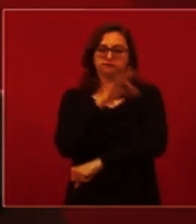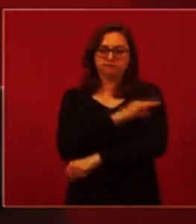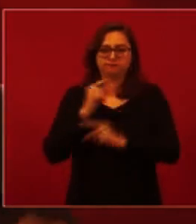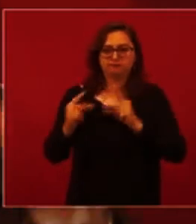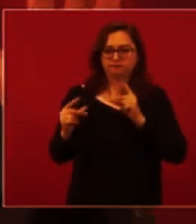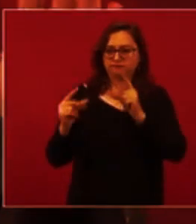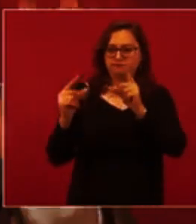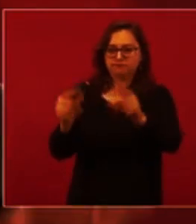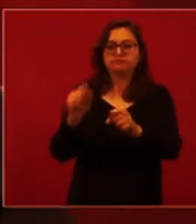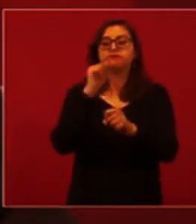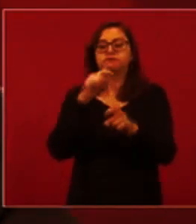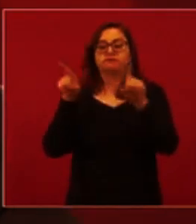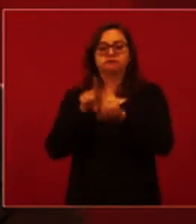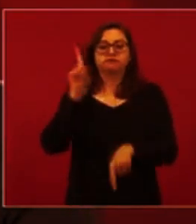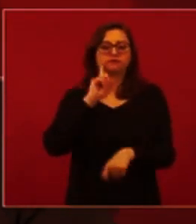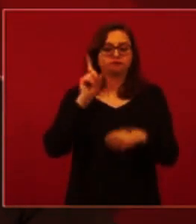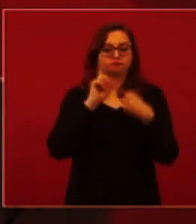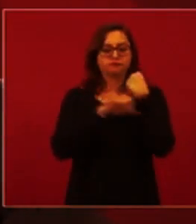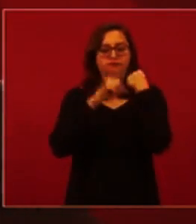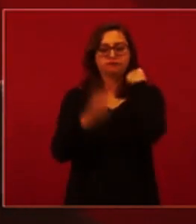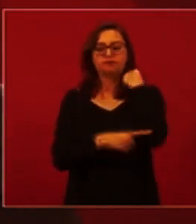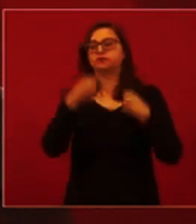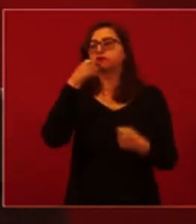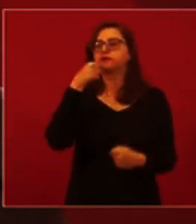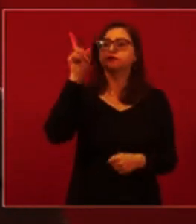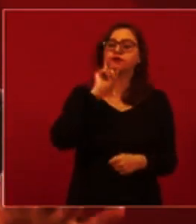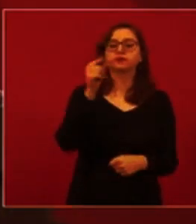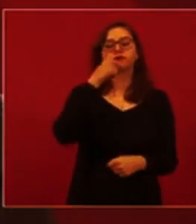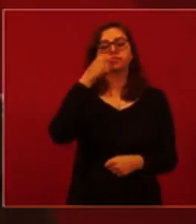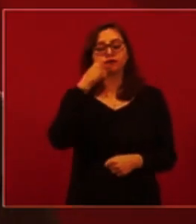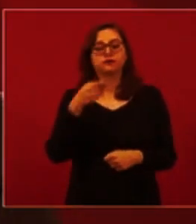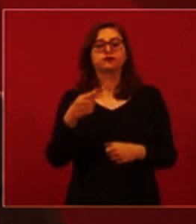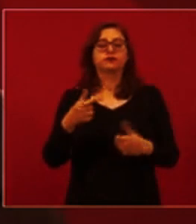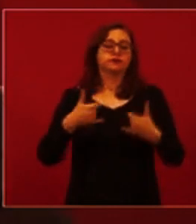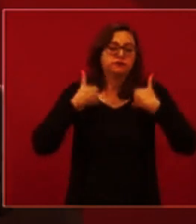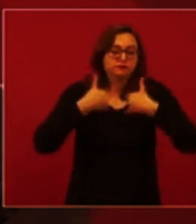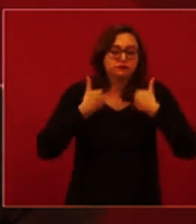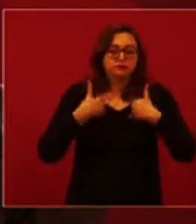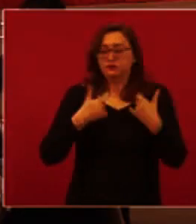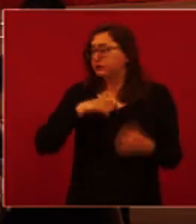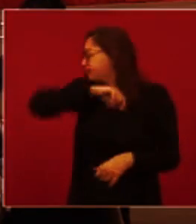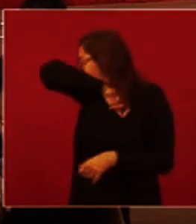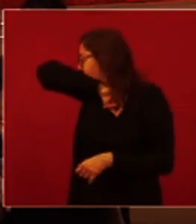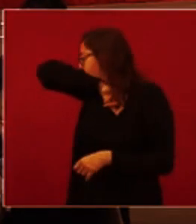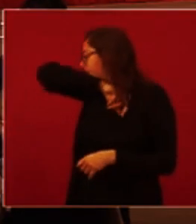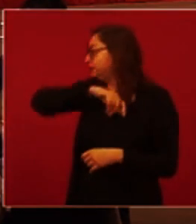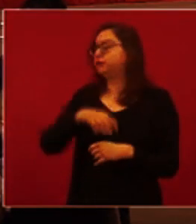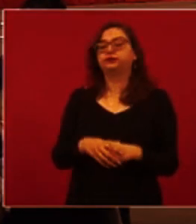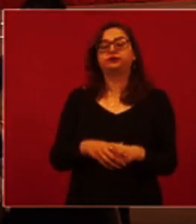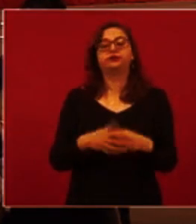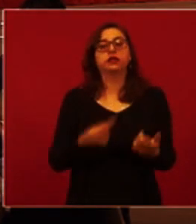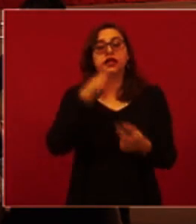de vacunar a embarazadas, de vacunar a niñas, niños, adolescentes desde los 12 años cuando se tiene comorbilidad, de